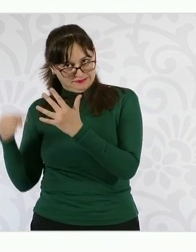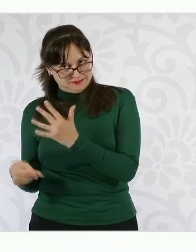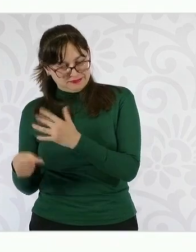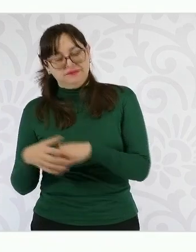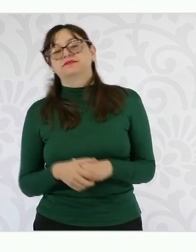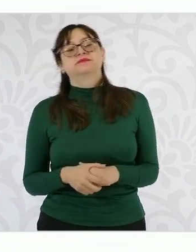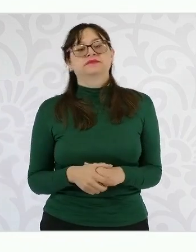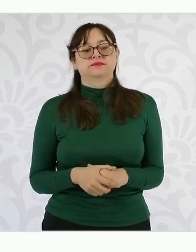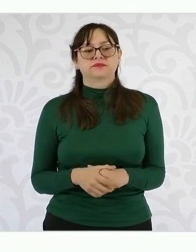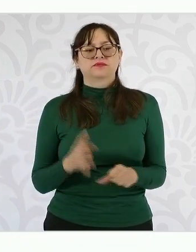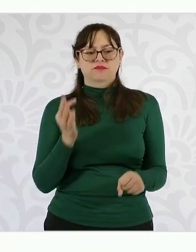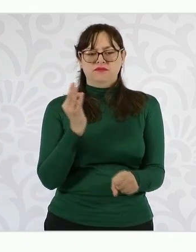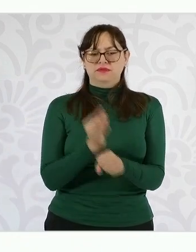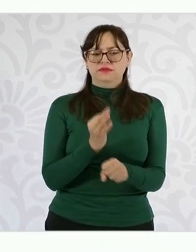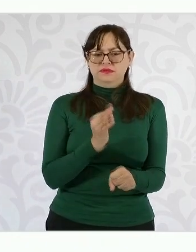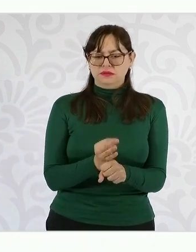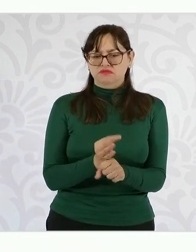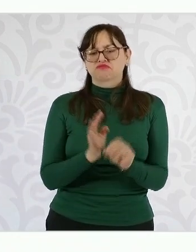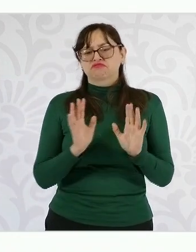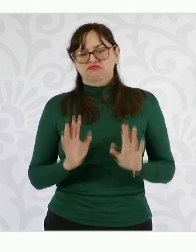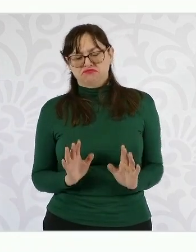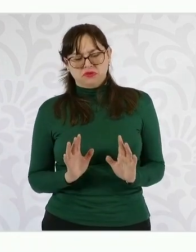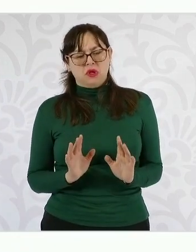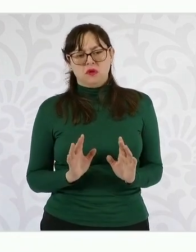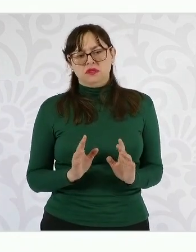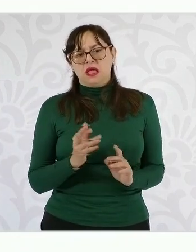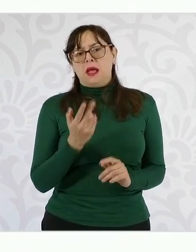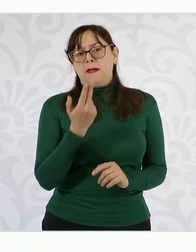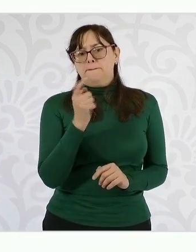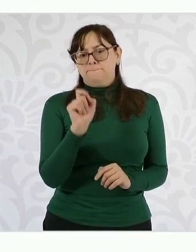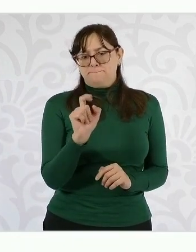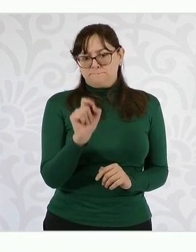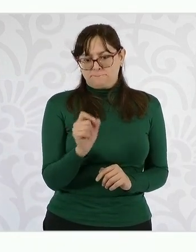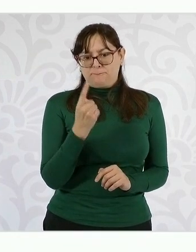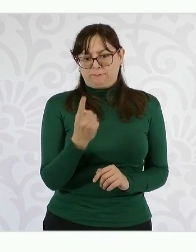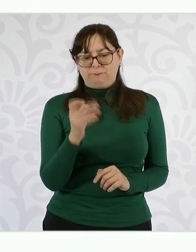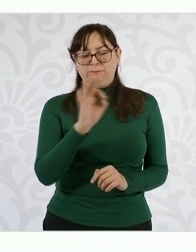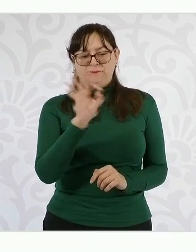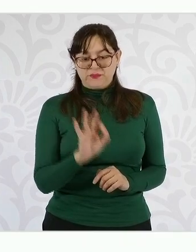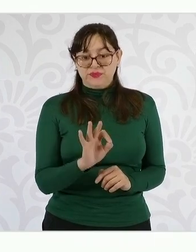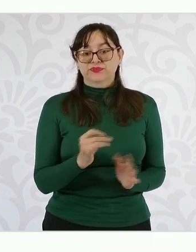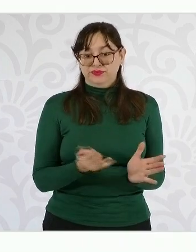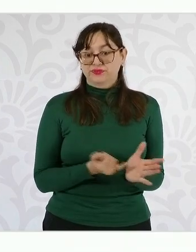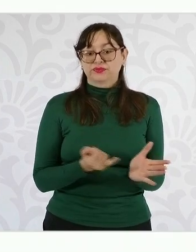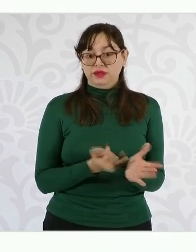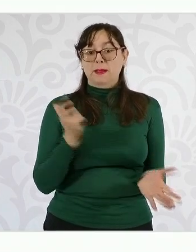pagan ahorita, esta es su estructura. El producto, de este producto, el 21 por ciento lo pagan en utilidades, impuestos.